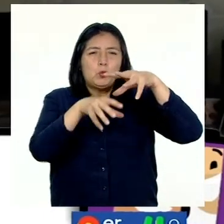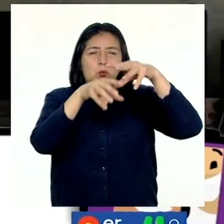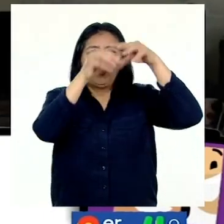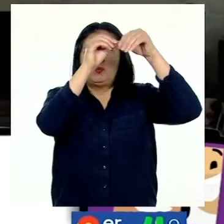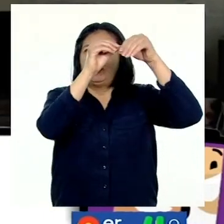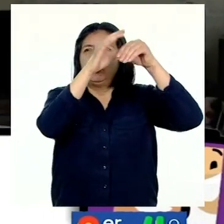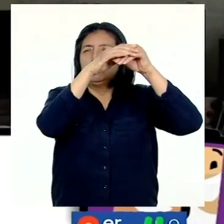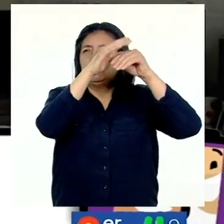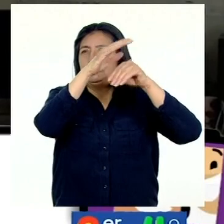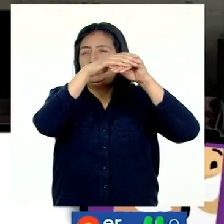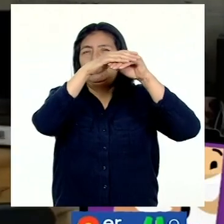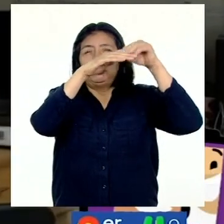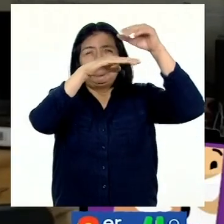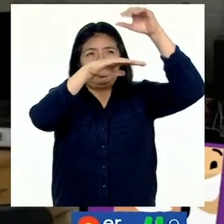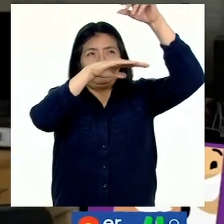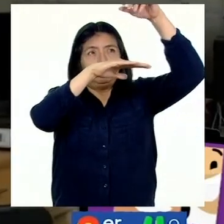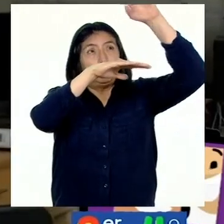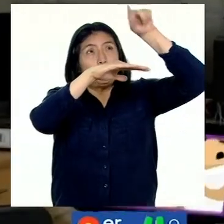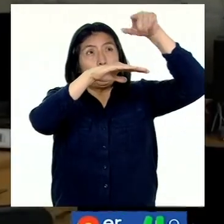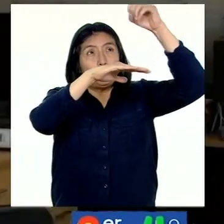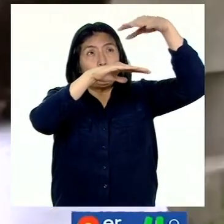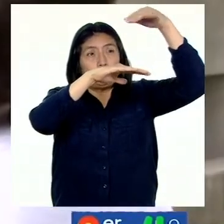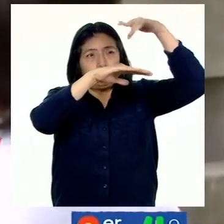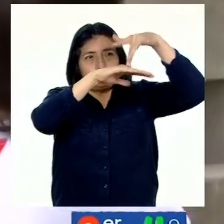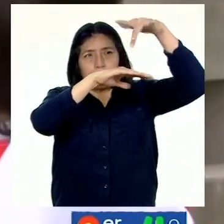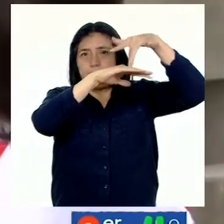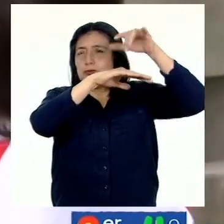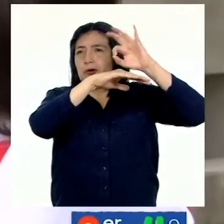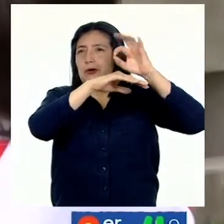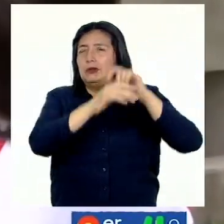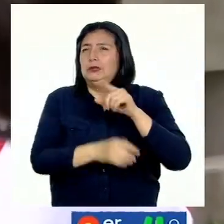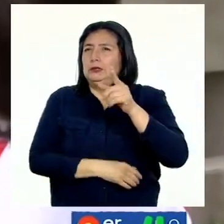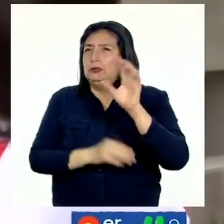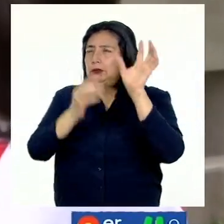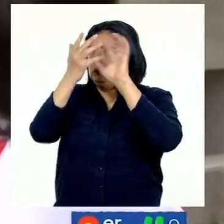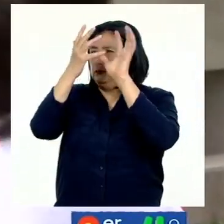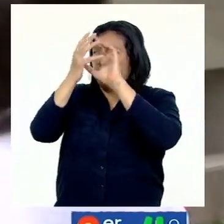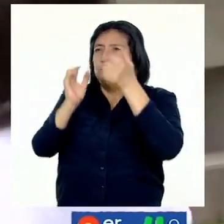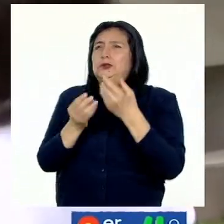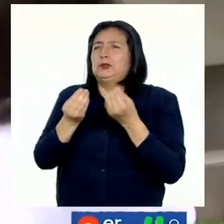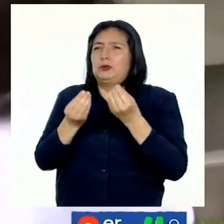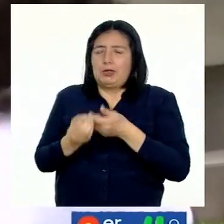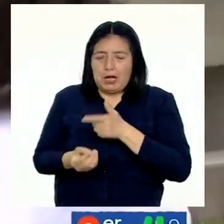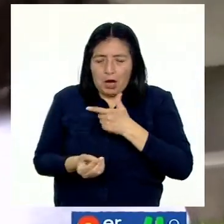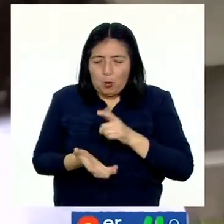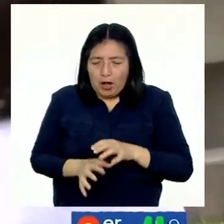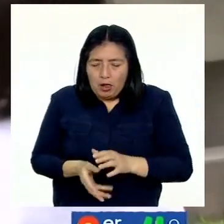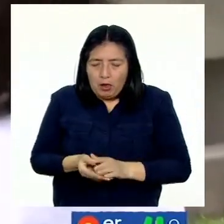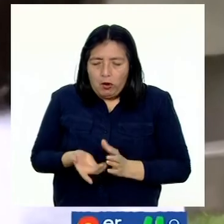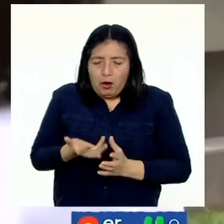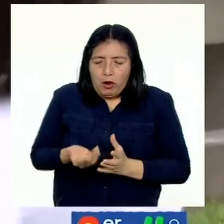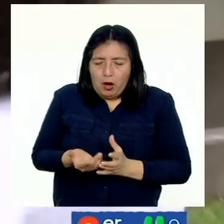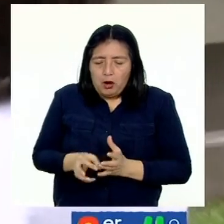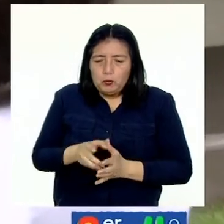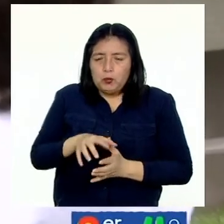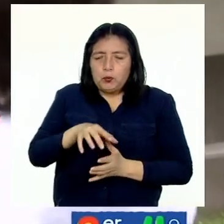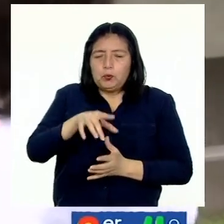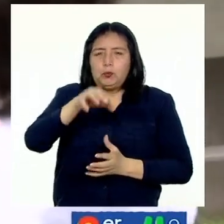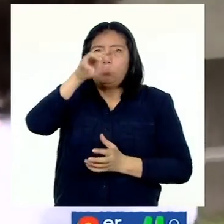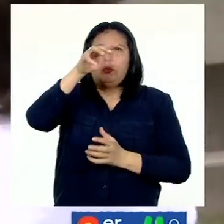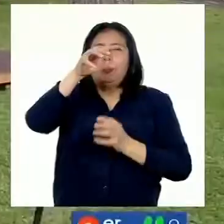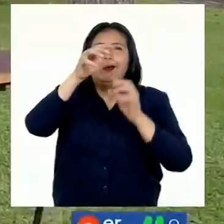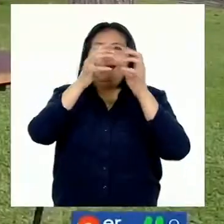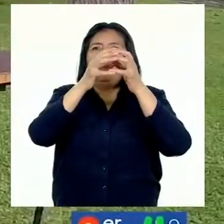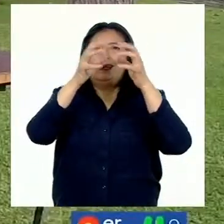Impide que bloquee la radiación. No pasa nada de radiación. La nube es vapor de agua en estado de suspensión. Cuando crece, o sea, se